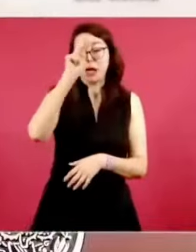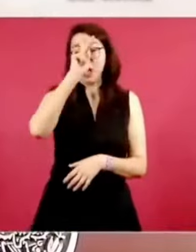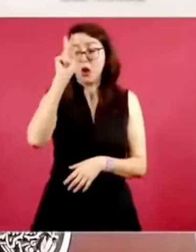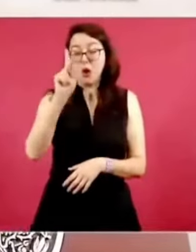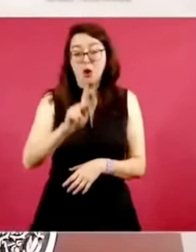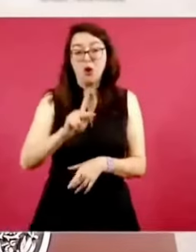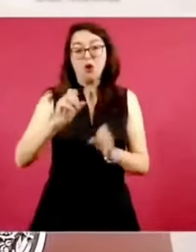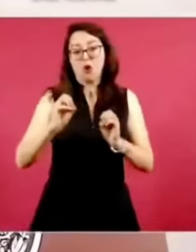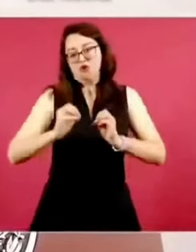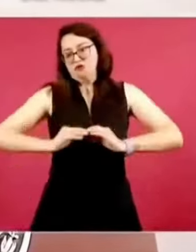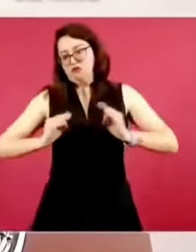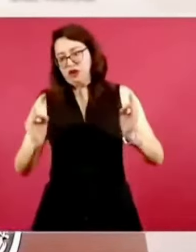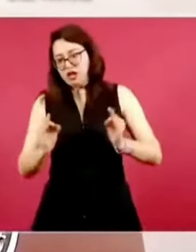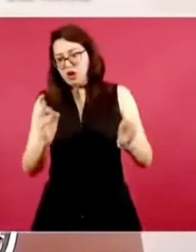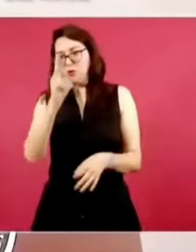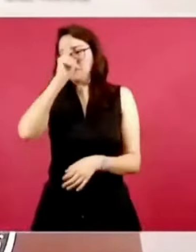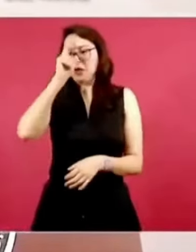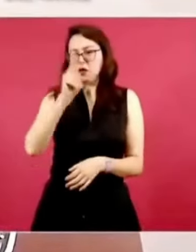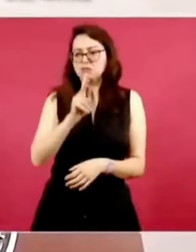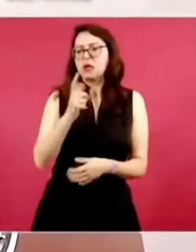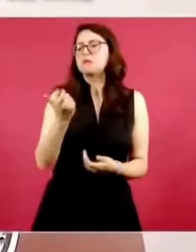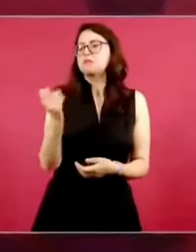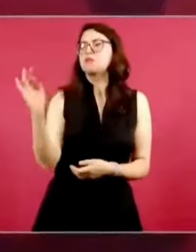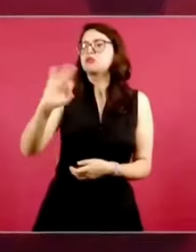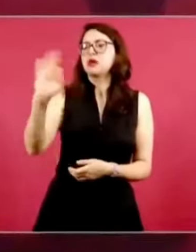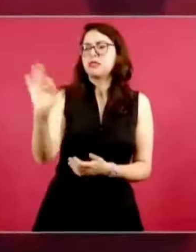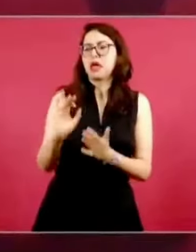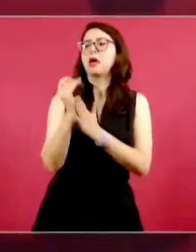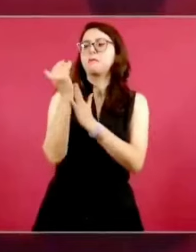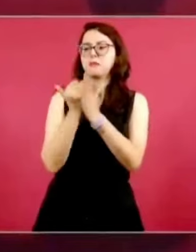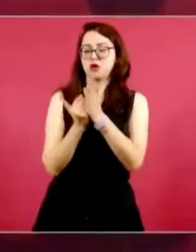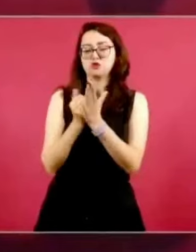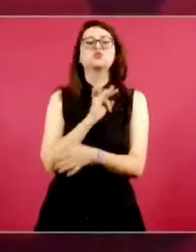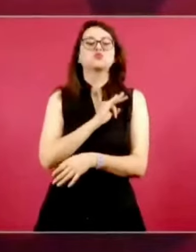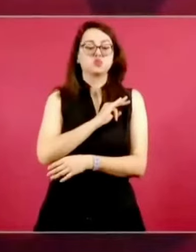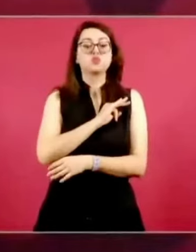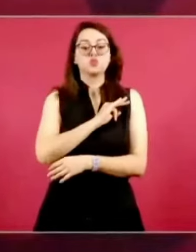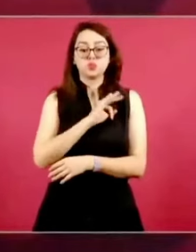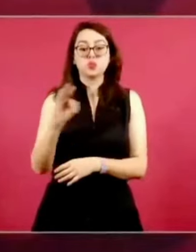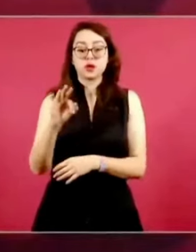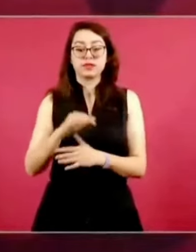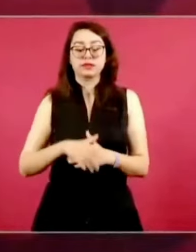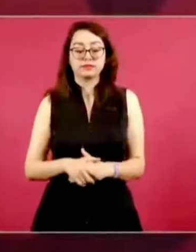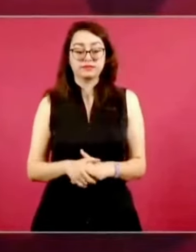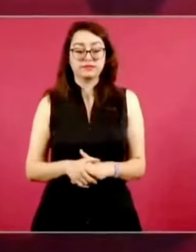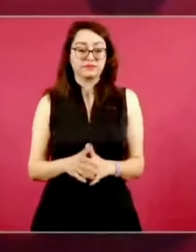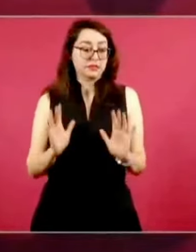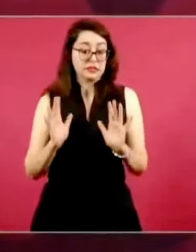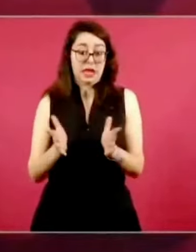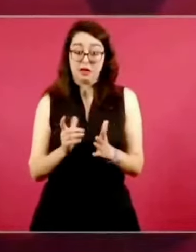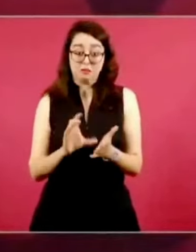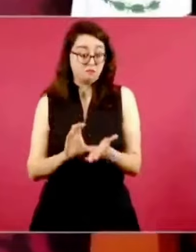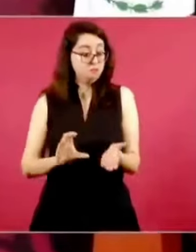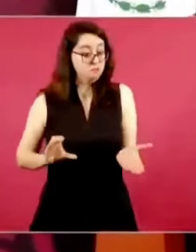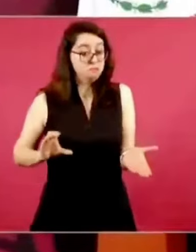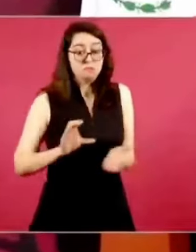Entonces, eso ya se resolvió. Son seis mil millones de dólares